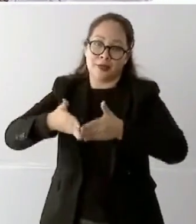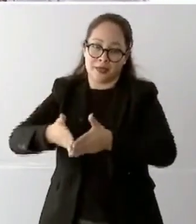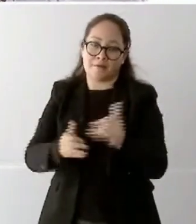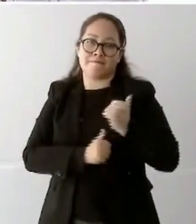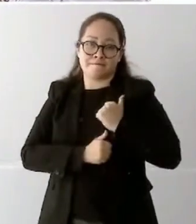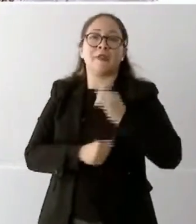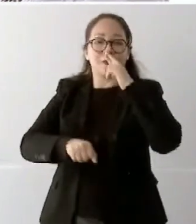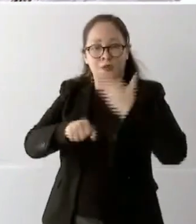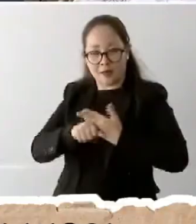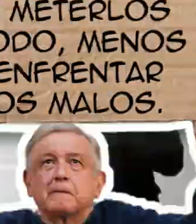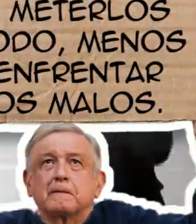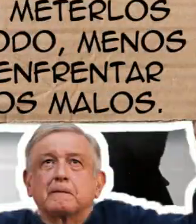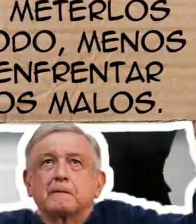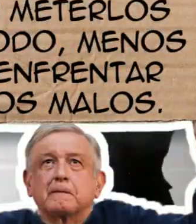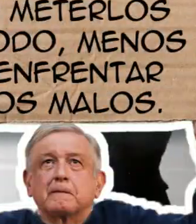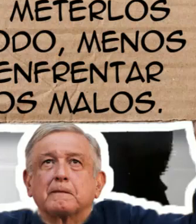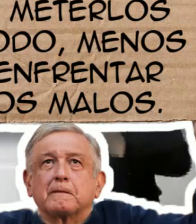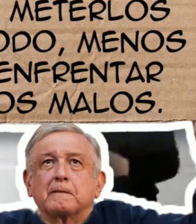vamos a dejar esa empresa.